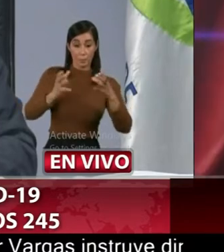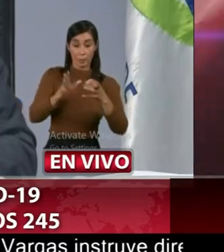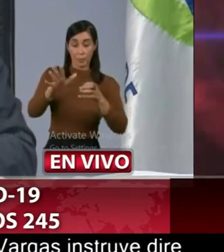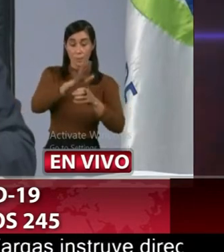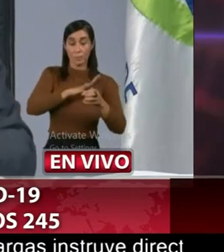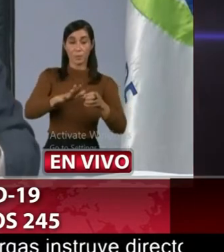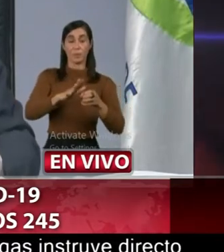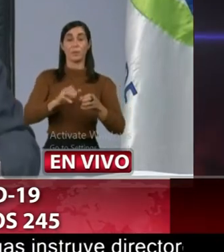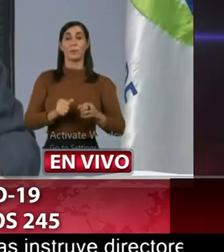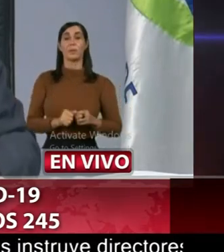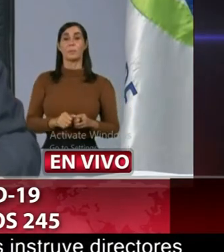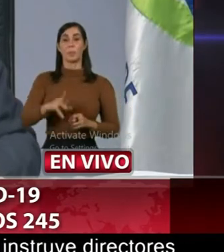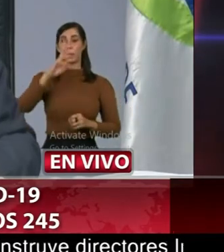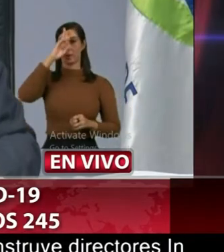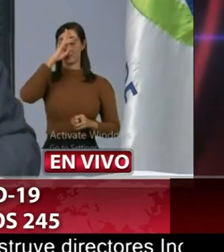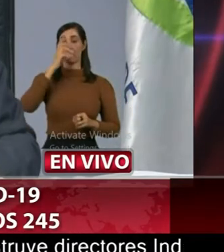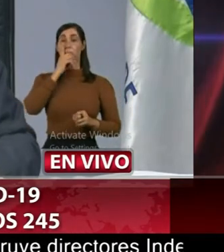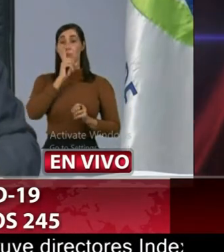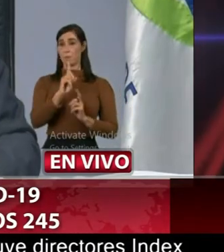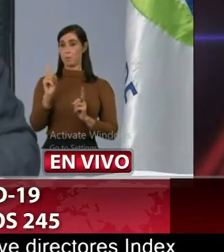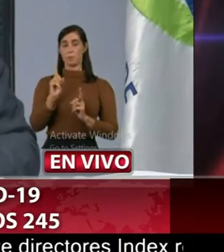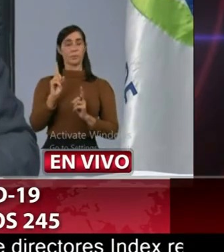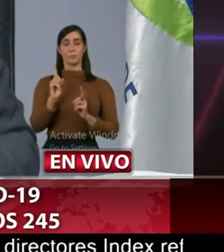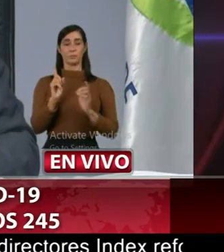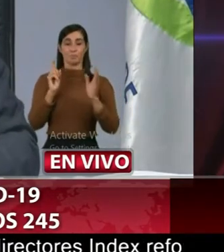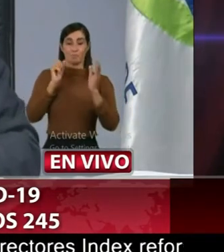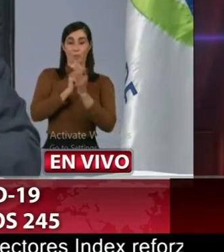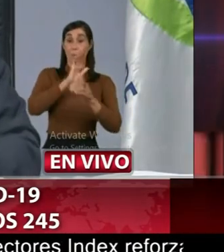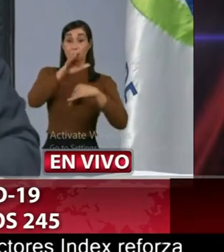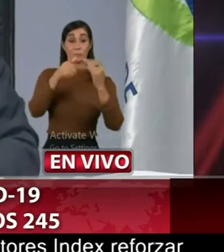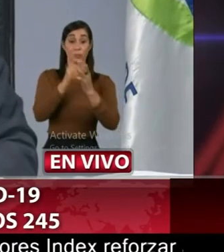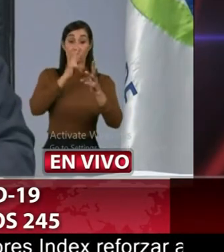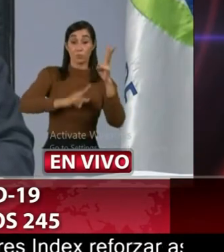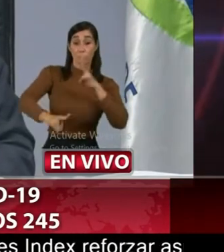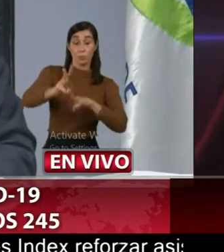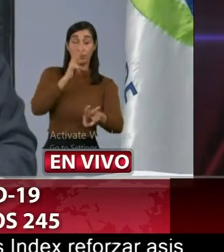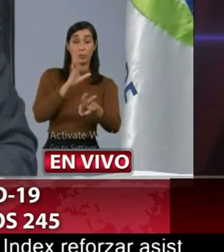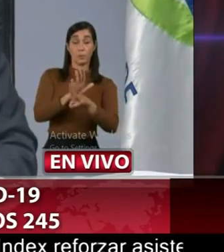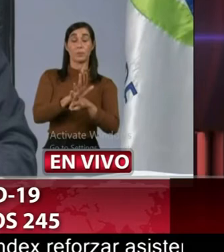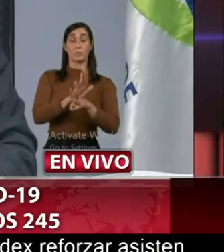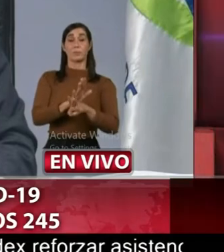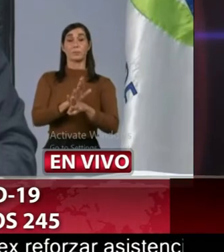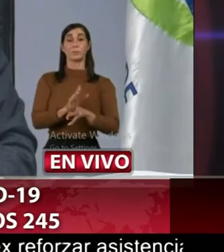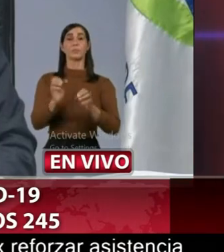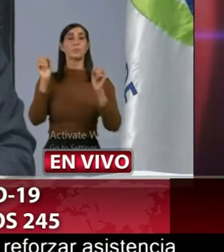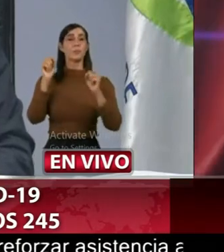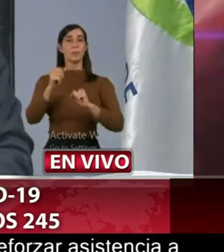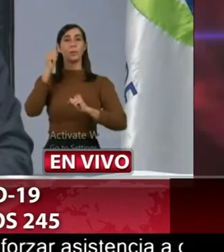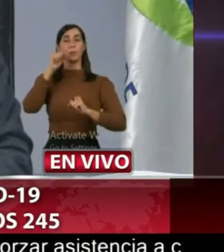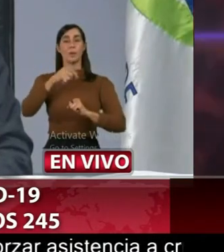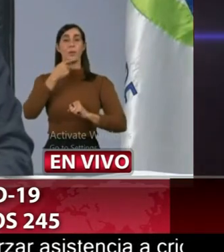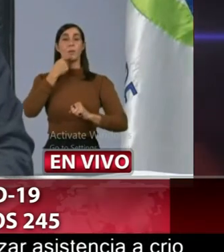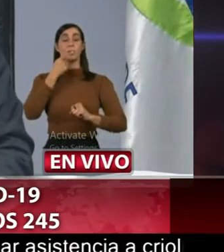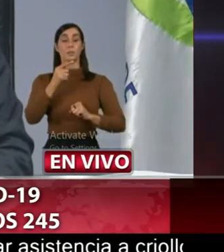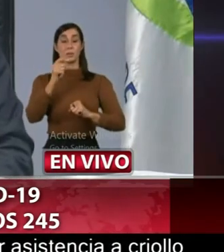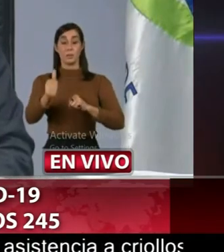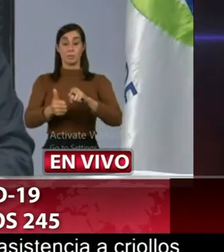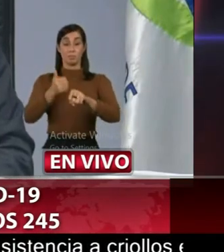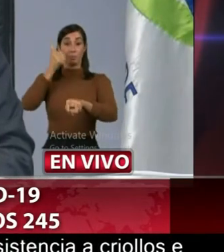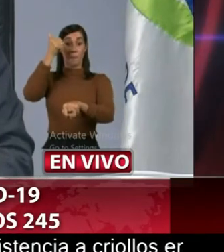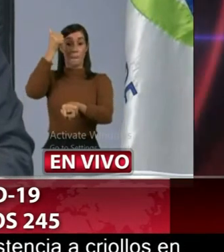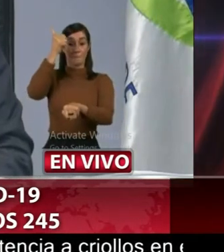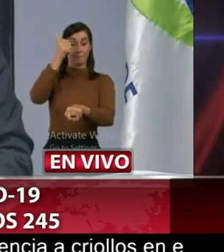república dominicana no es la excepción y lo que sí puedo decirle que está bien establecido